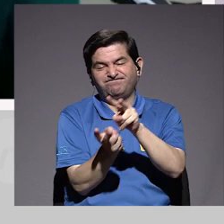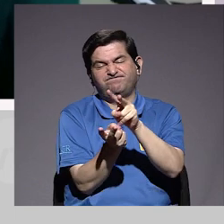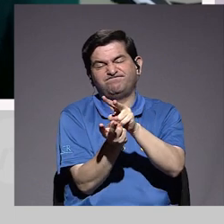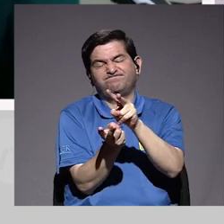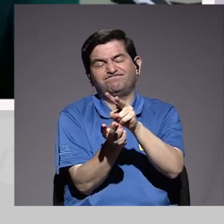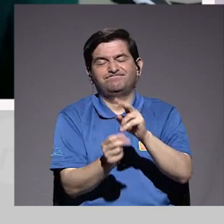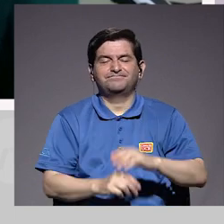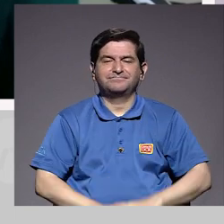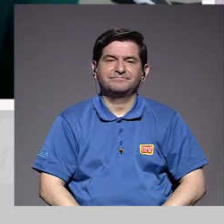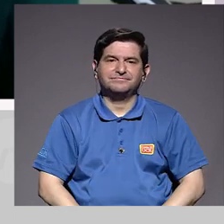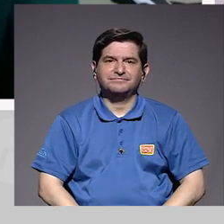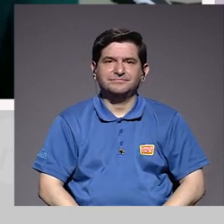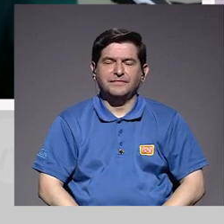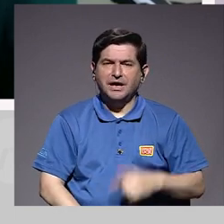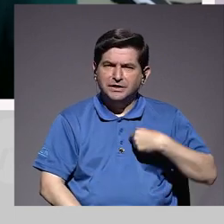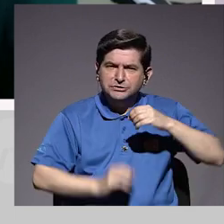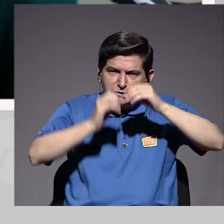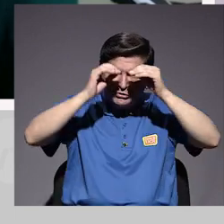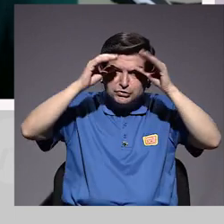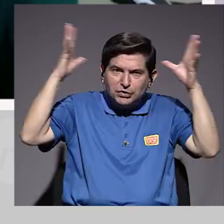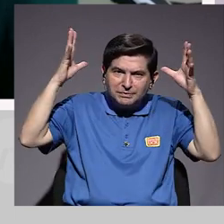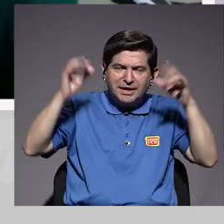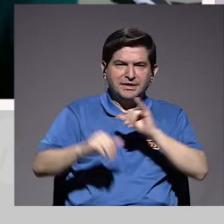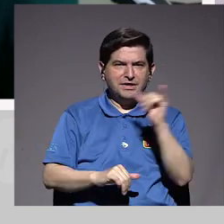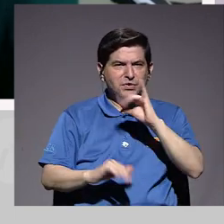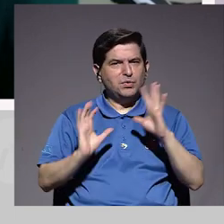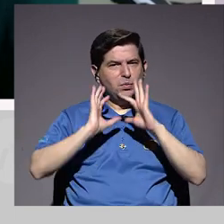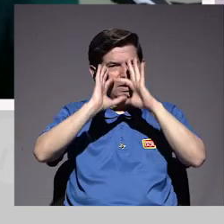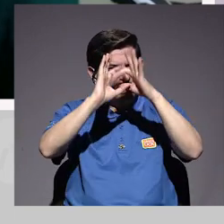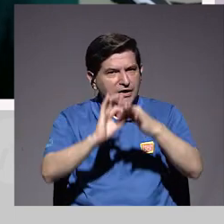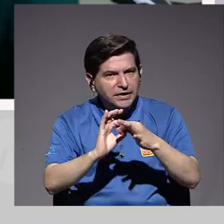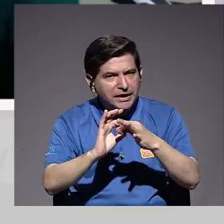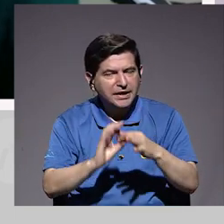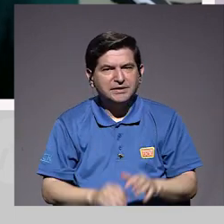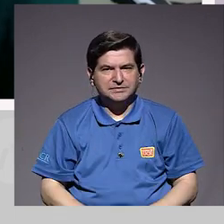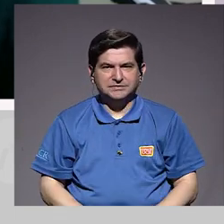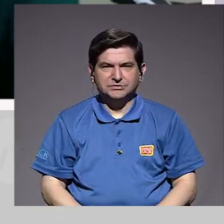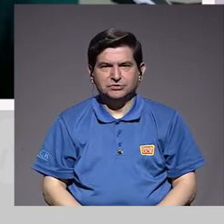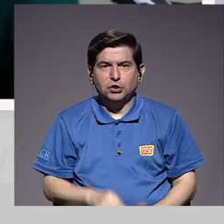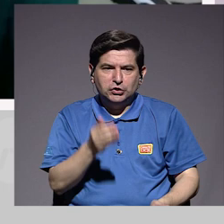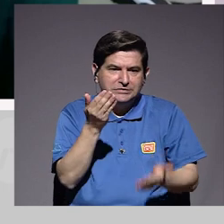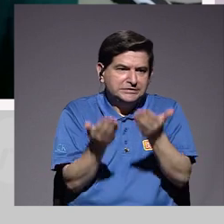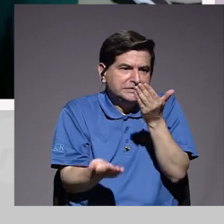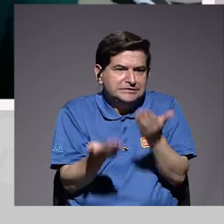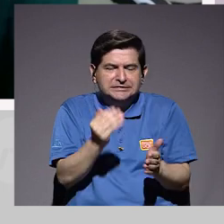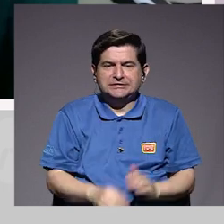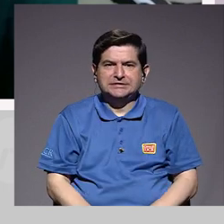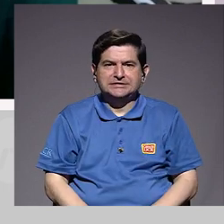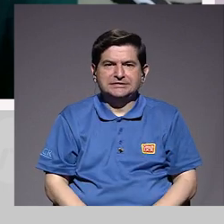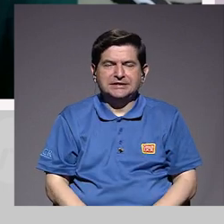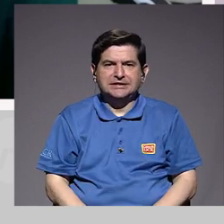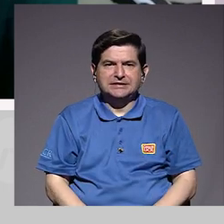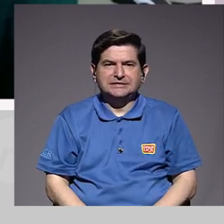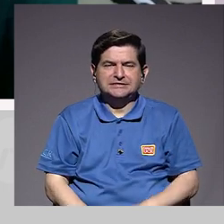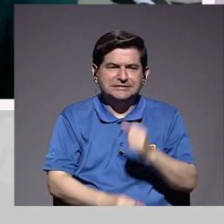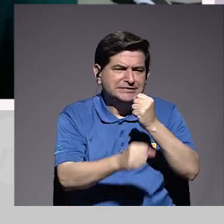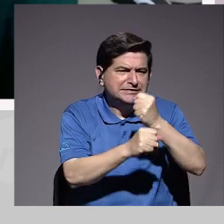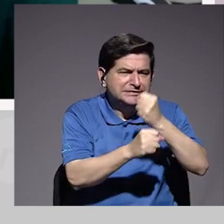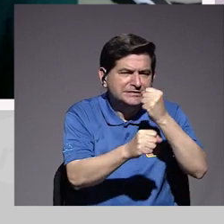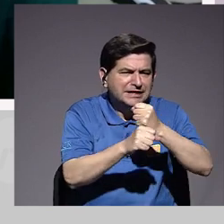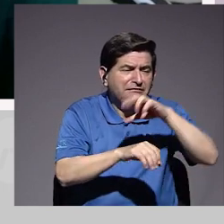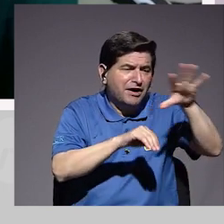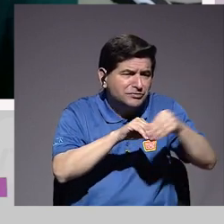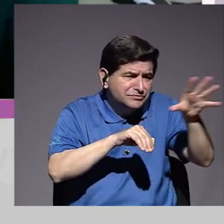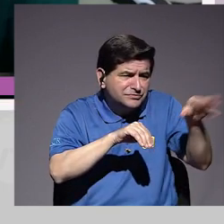Me imagino, pues sí, ¿verdad? Que también tiene que haber como esta, ver, la cantidad tal vez de tareas de más que estamos haciendo en la